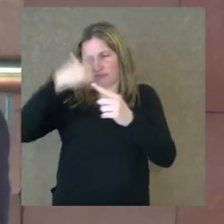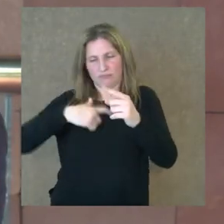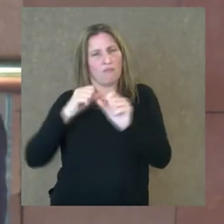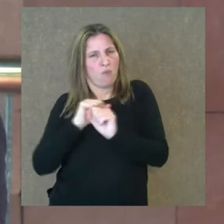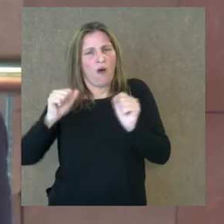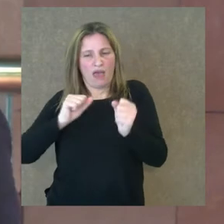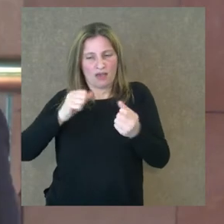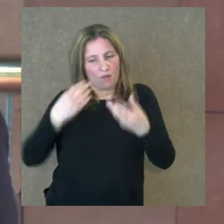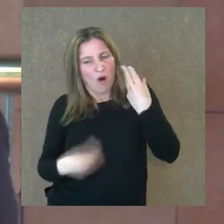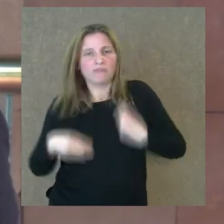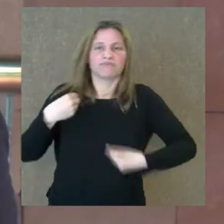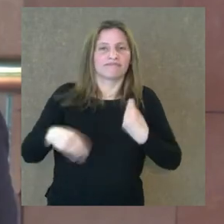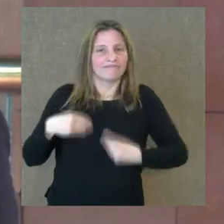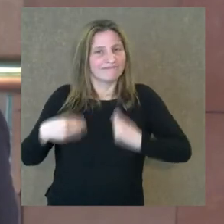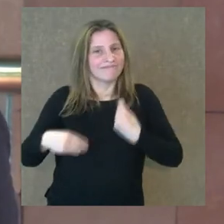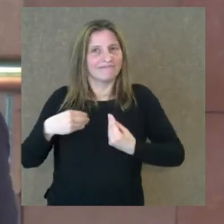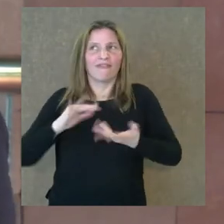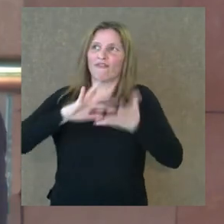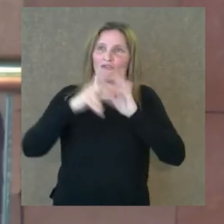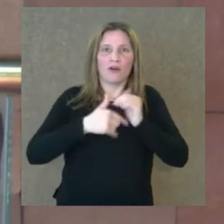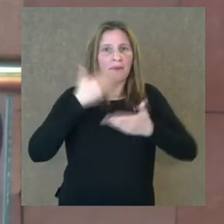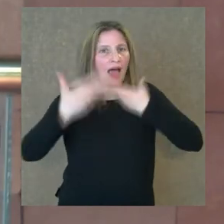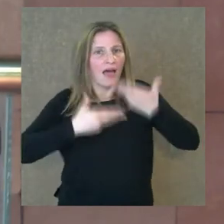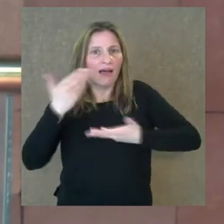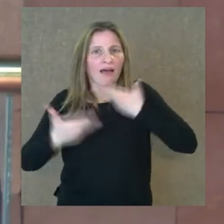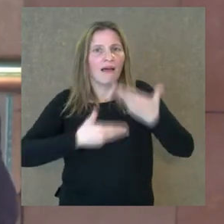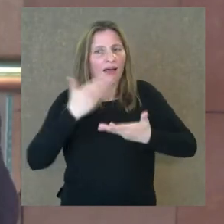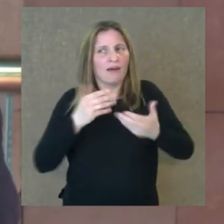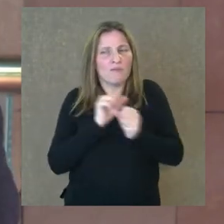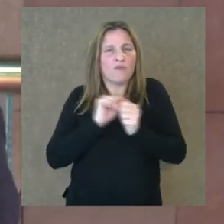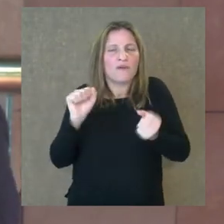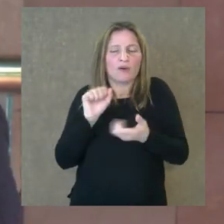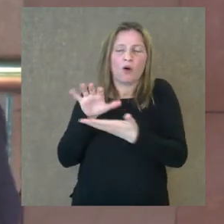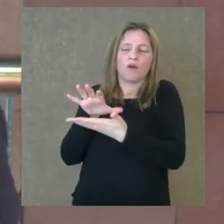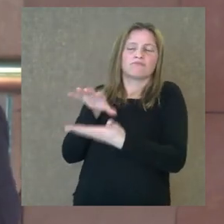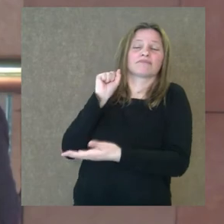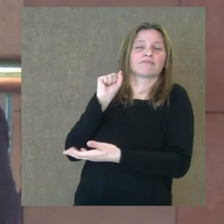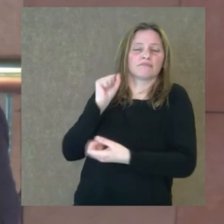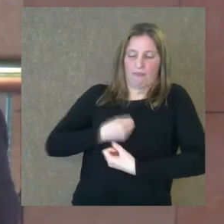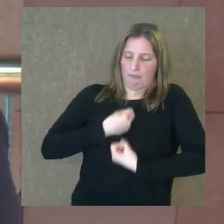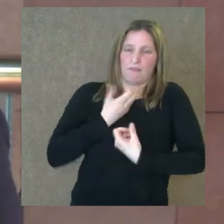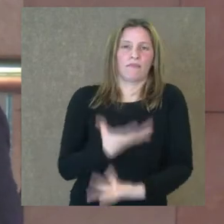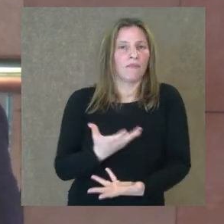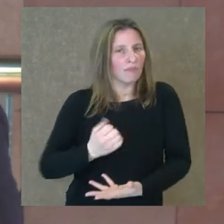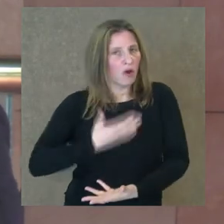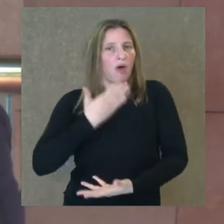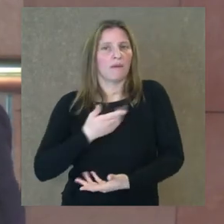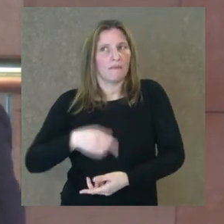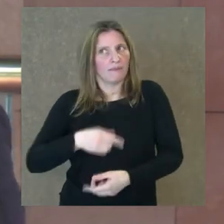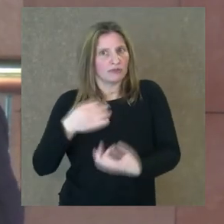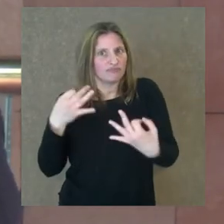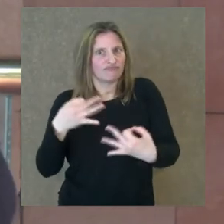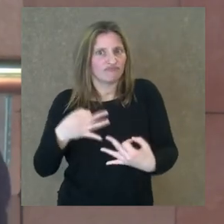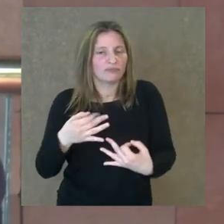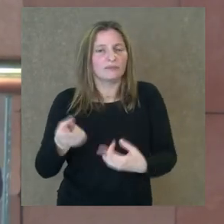puede incidir en el discurso musical y realizar una interpretación única. Por eso es tan maravillosa. Entonces,